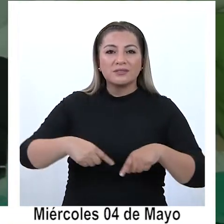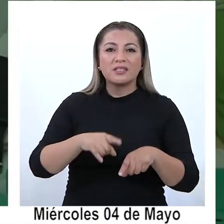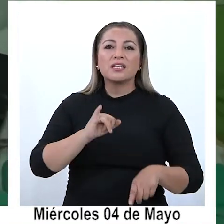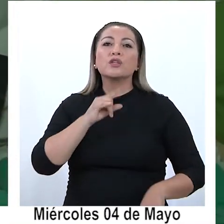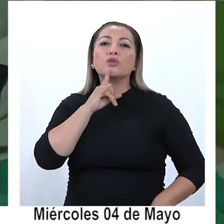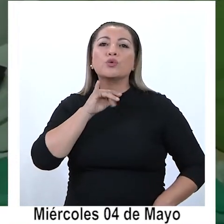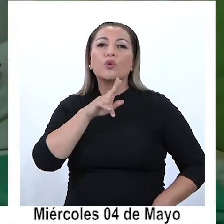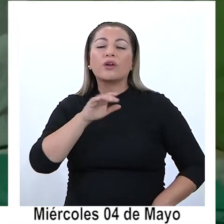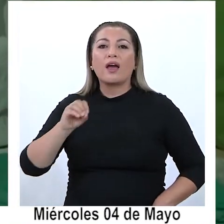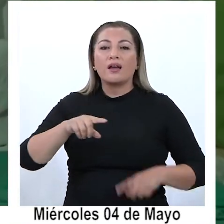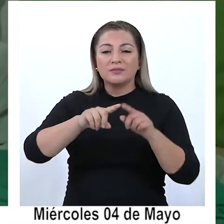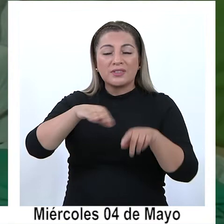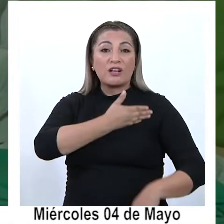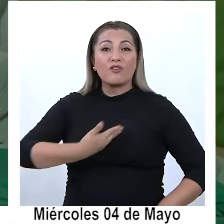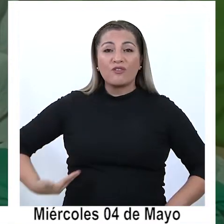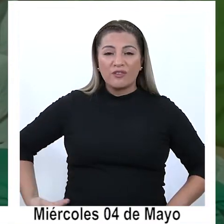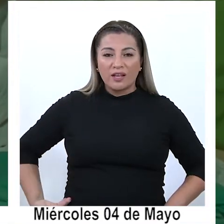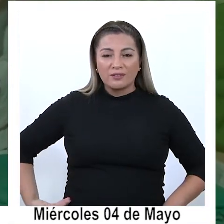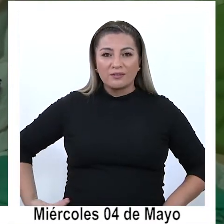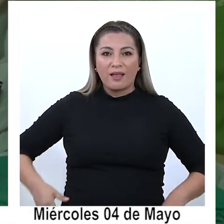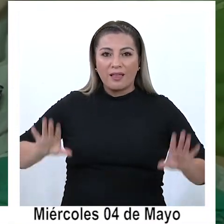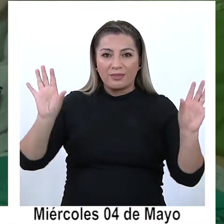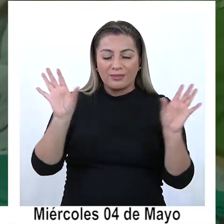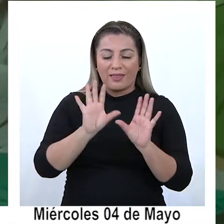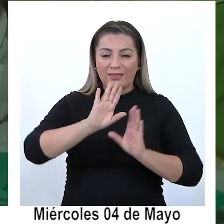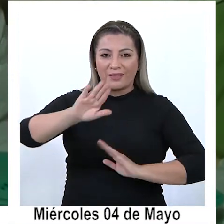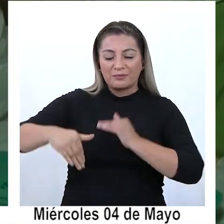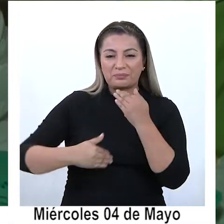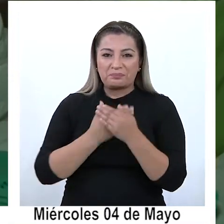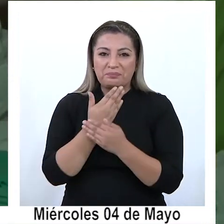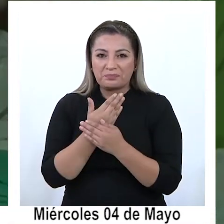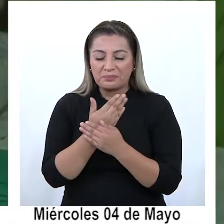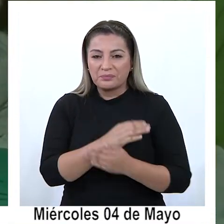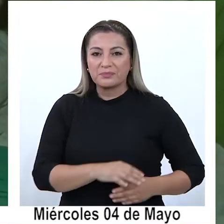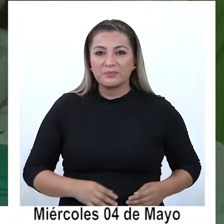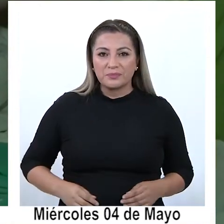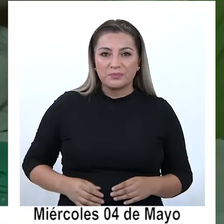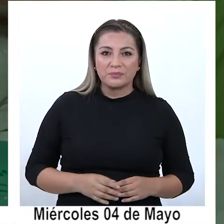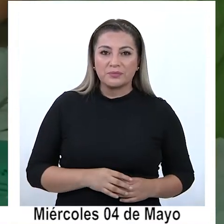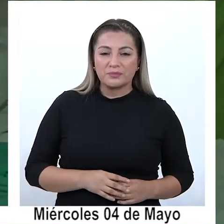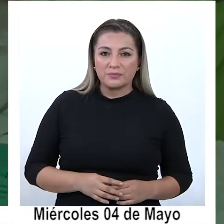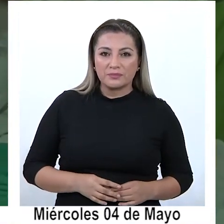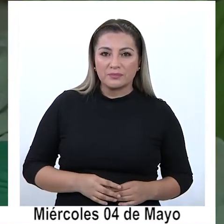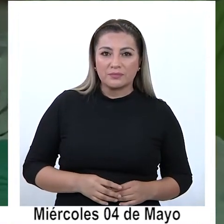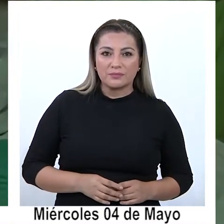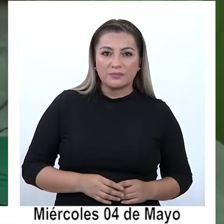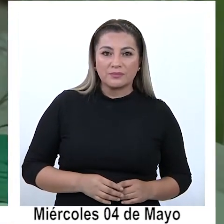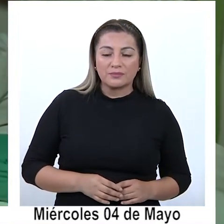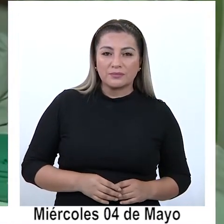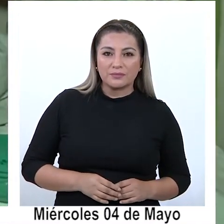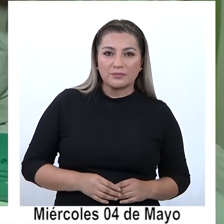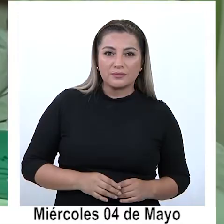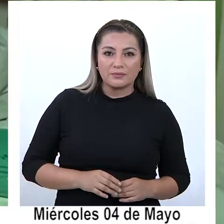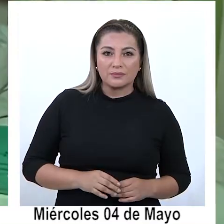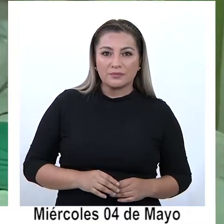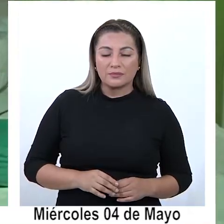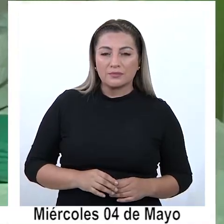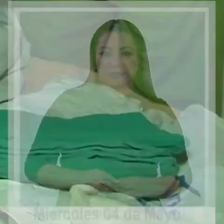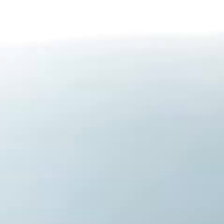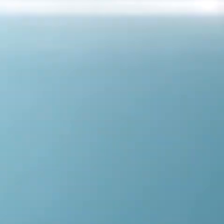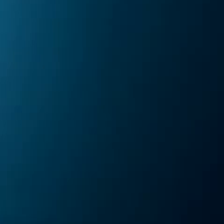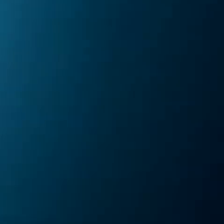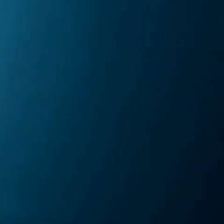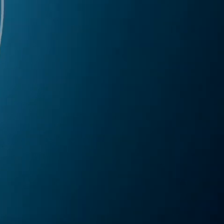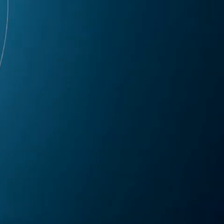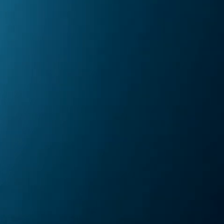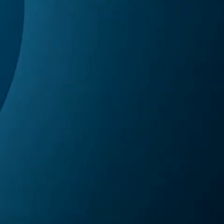Iturra del Gobierno Regional a las 10 de la mañana. Sentir el calorcito de la mamá, el olor de la mamá.